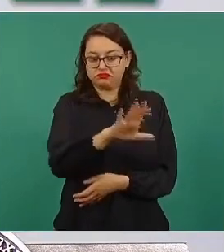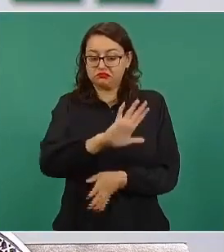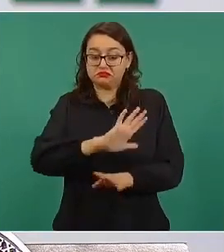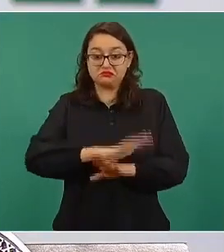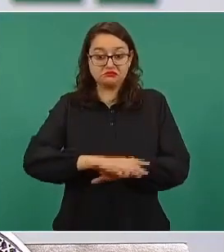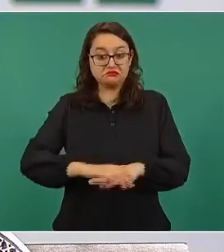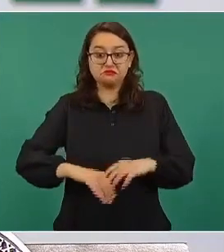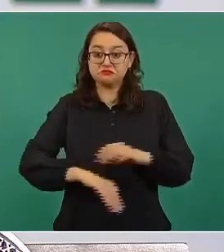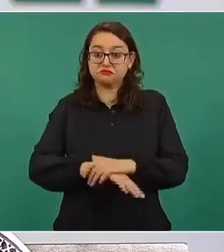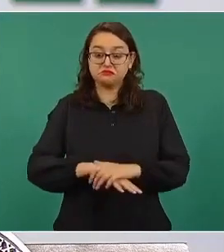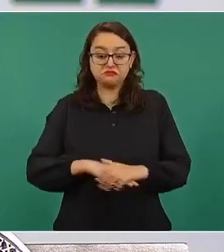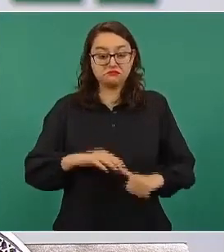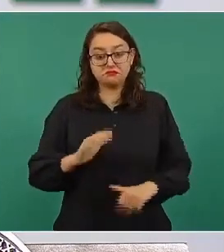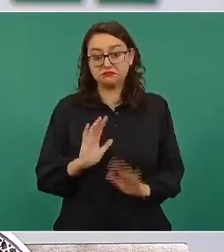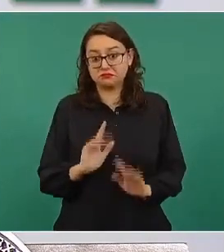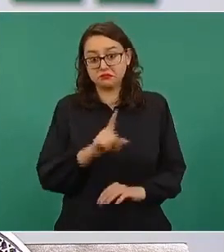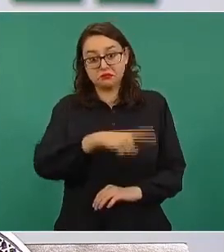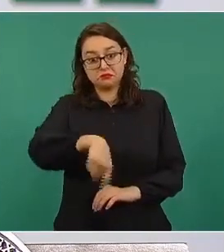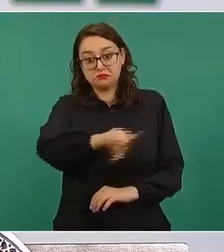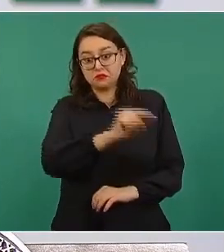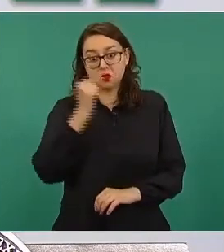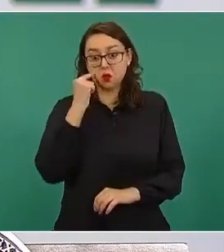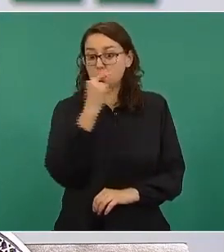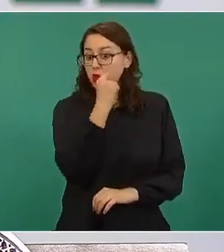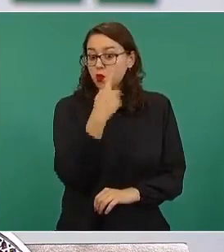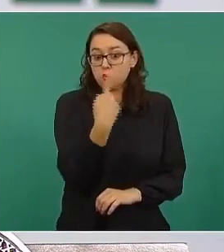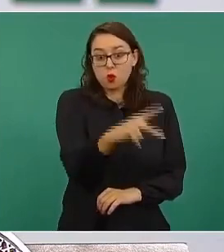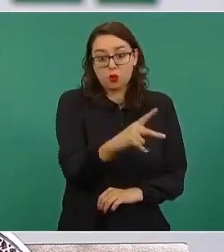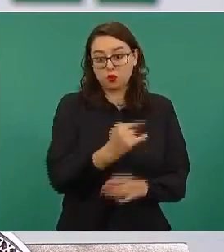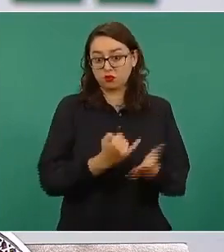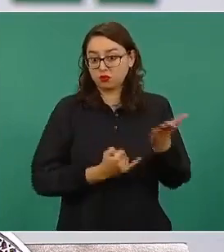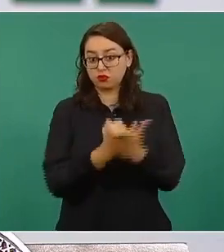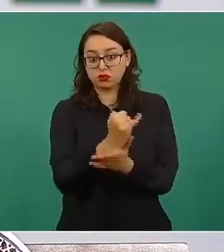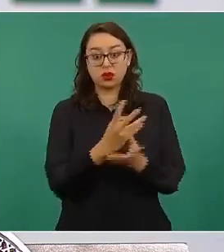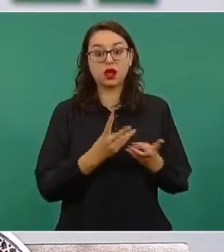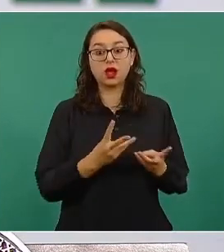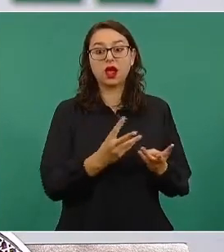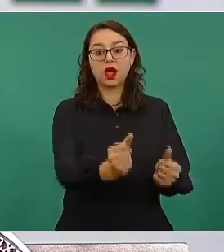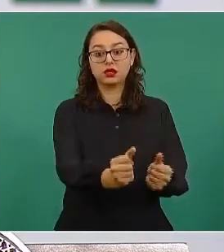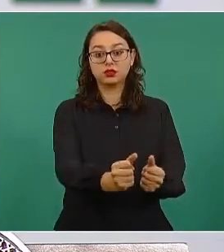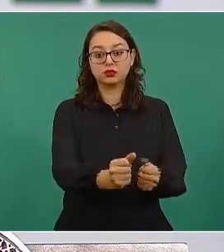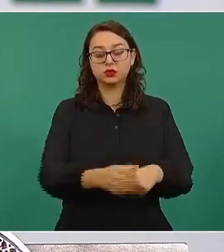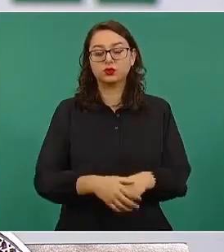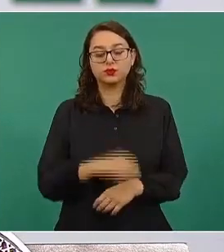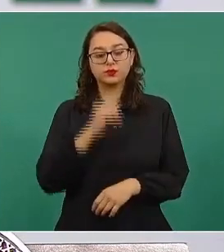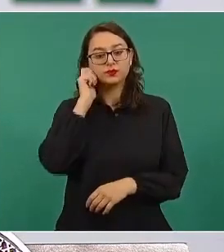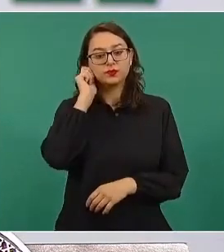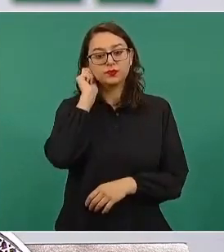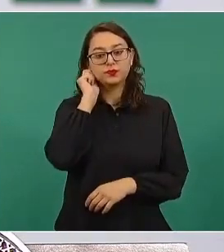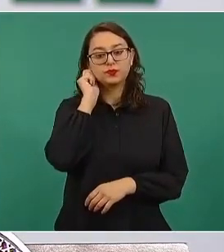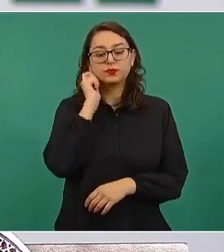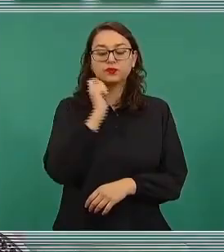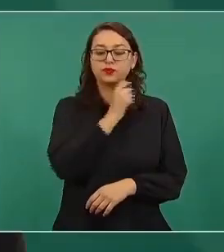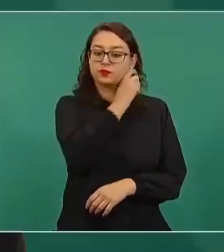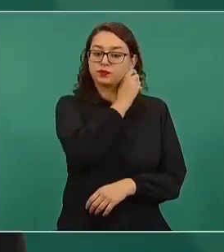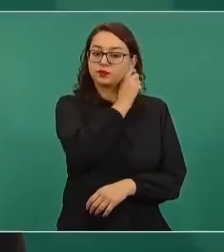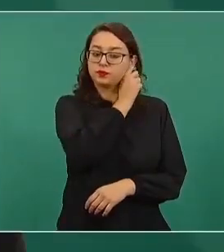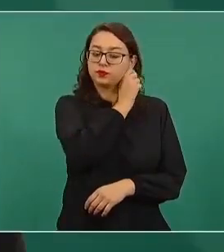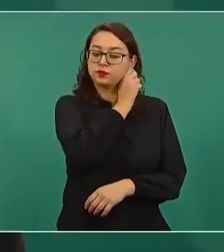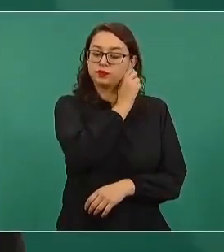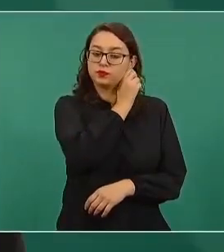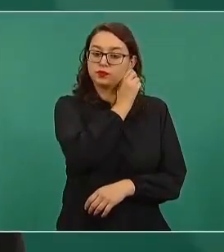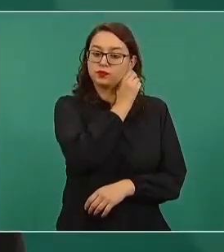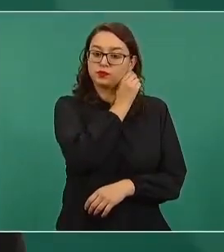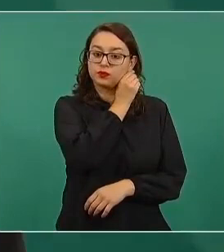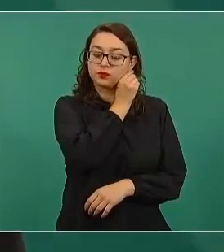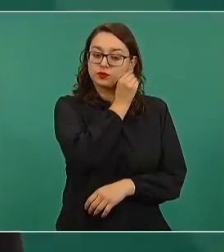consideren más importante dentro de su ámbito de competencia. Y finalmente tenemos las